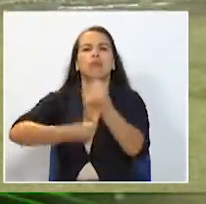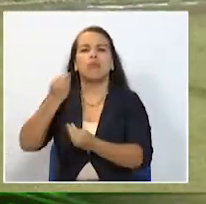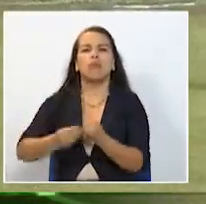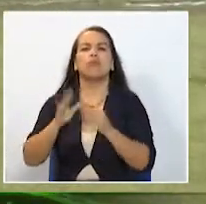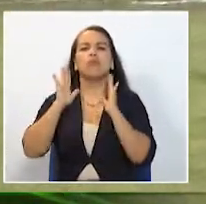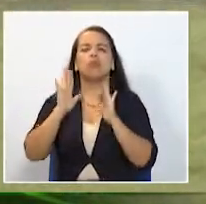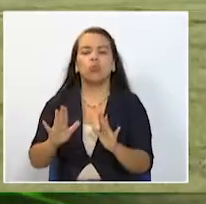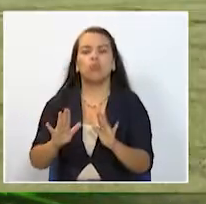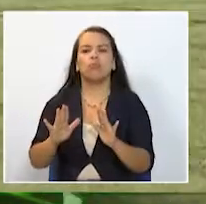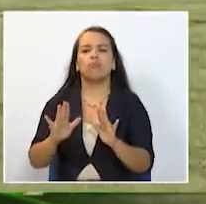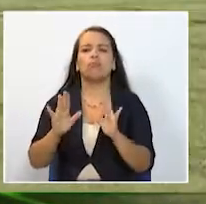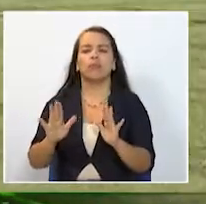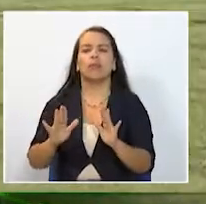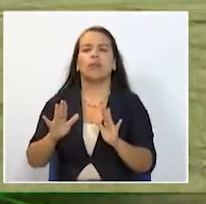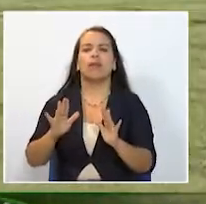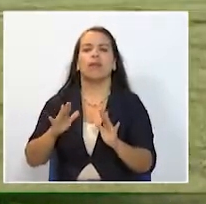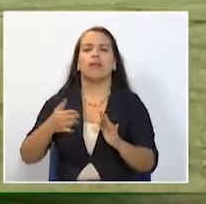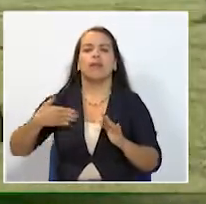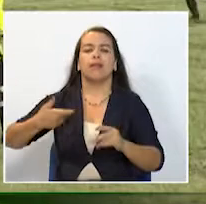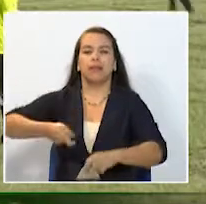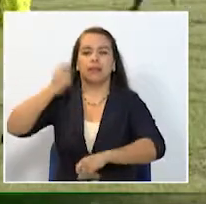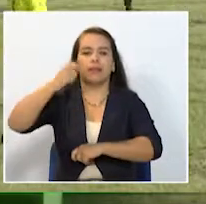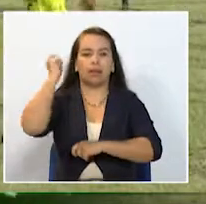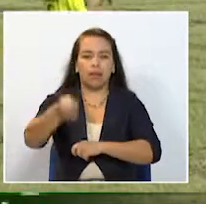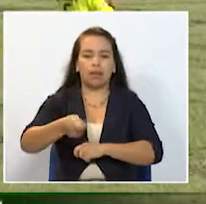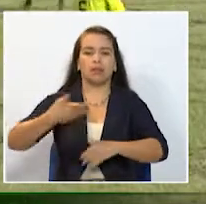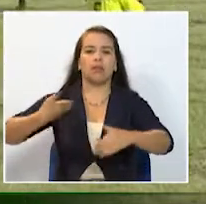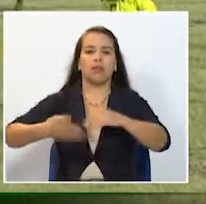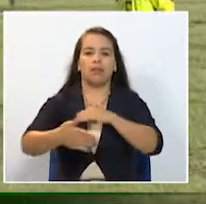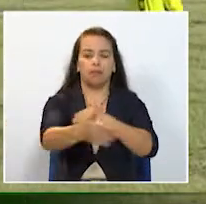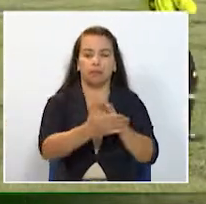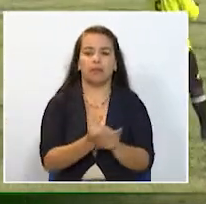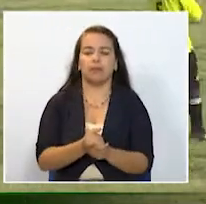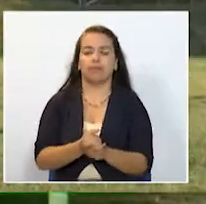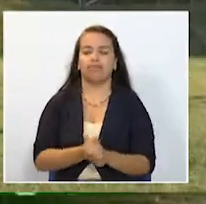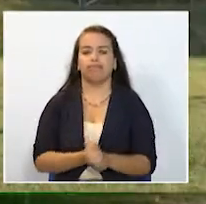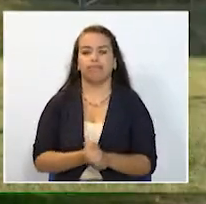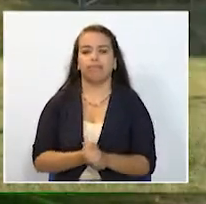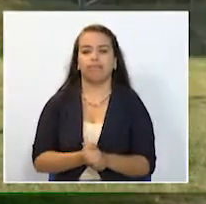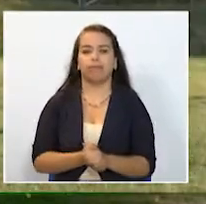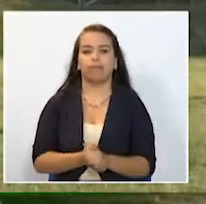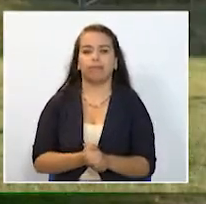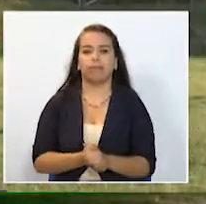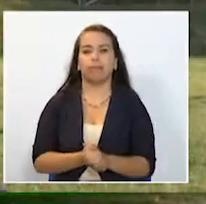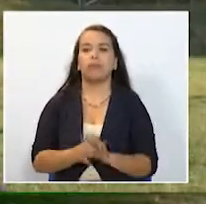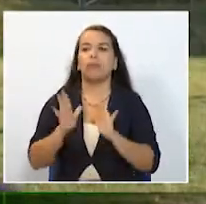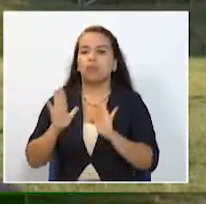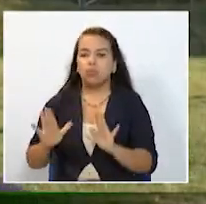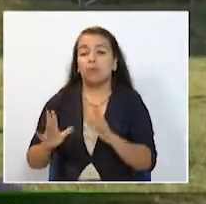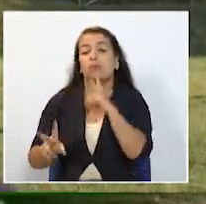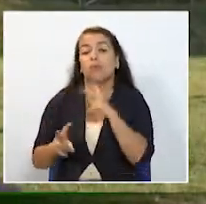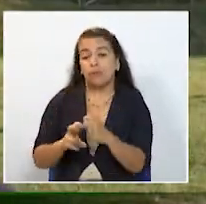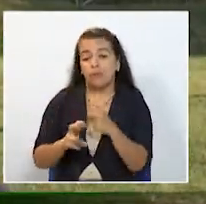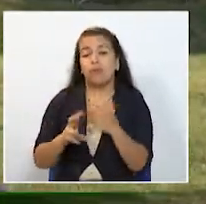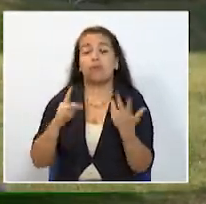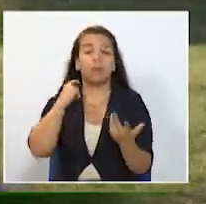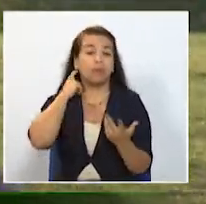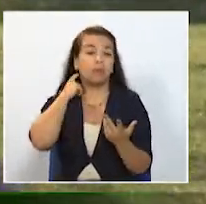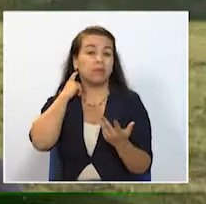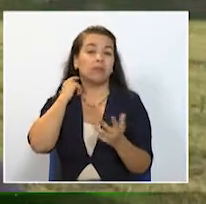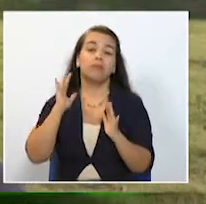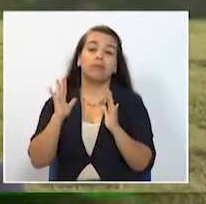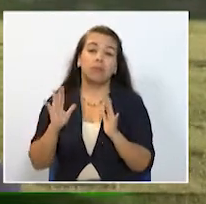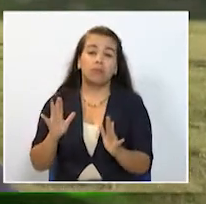en el club de tiro caza y pesca el título lo disputaron Ovi Modulares y Caicedonia un equipo difícil Ovi Modulares